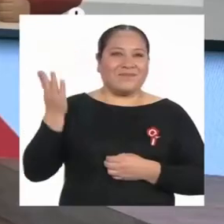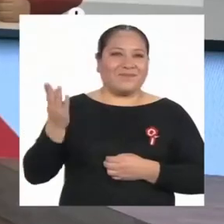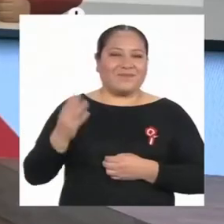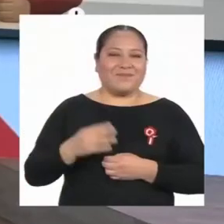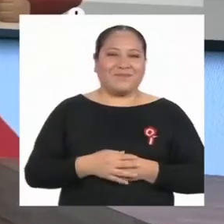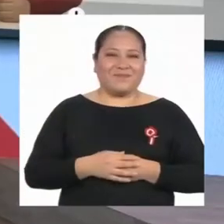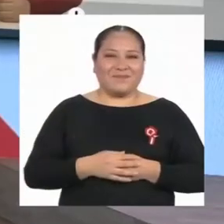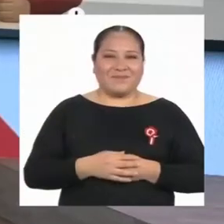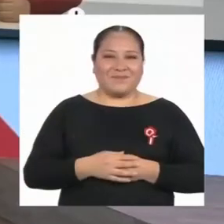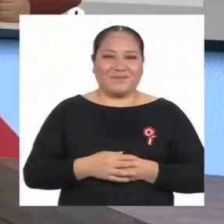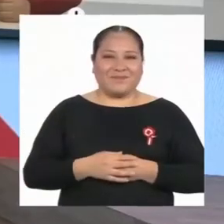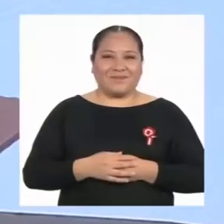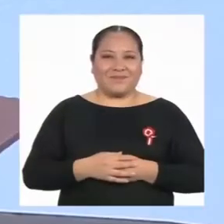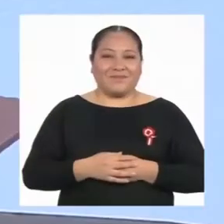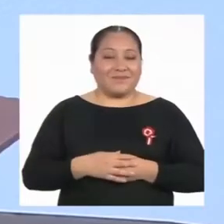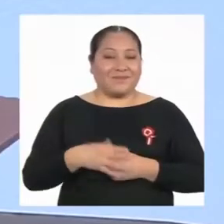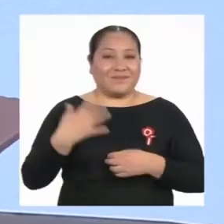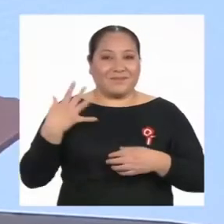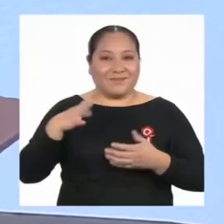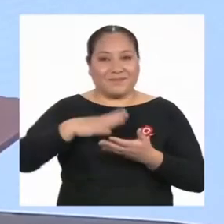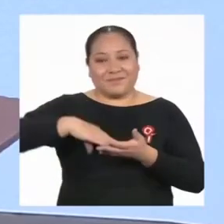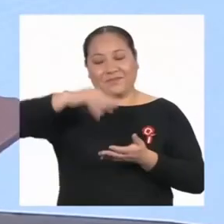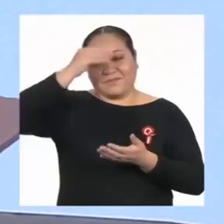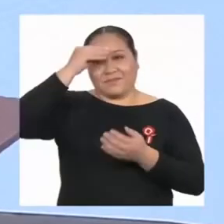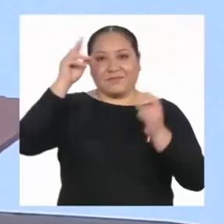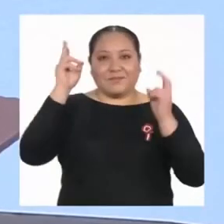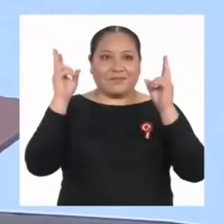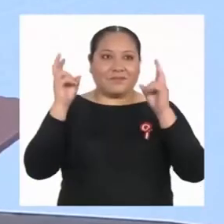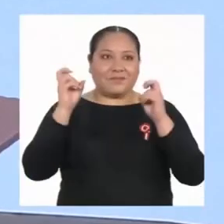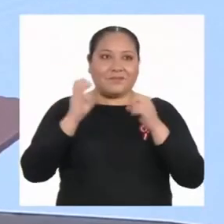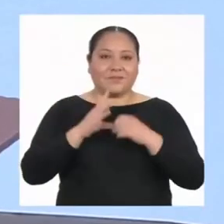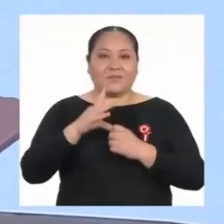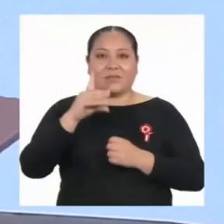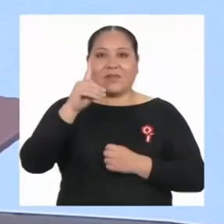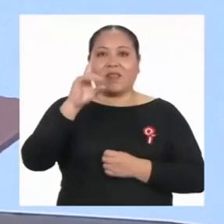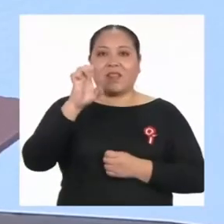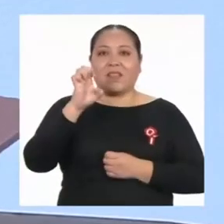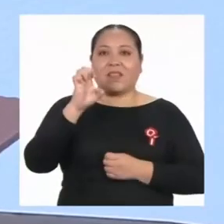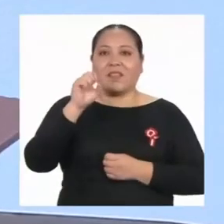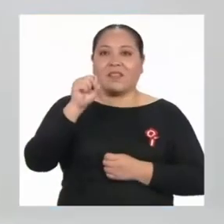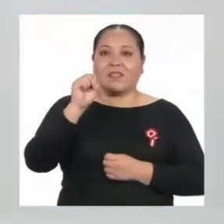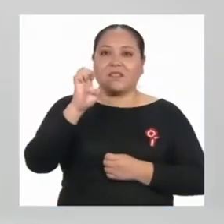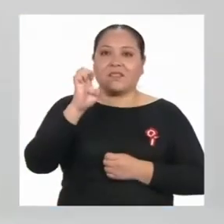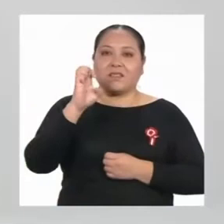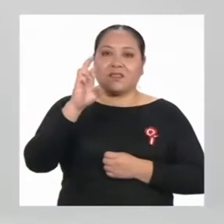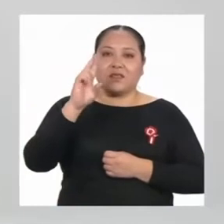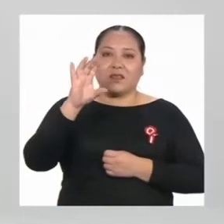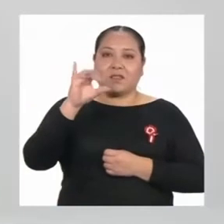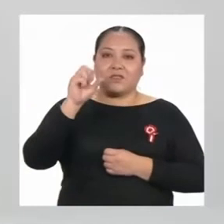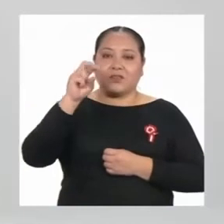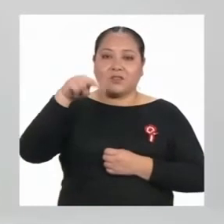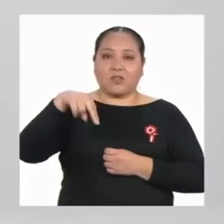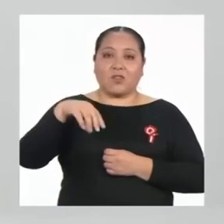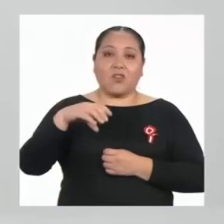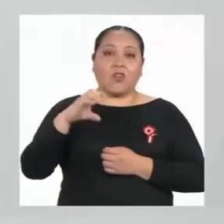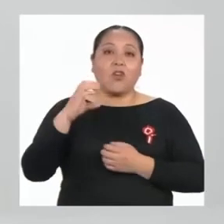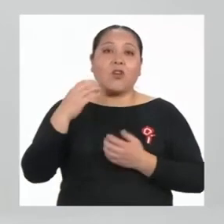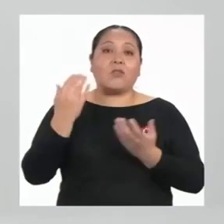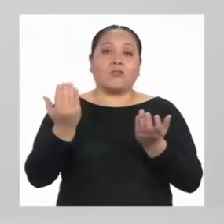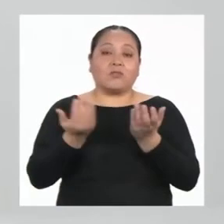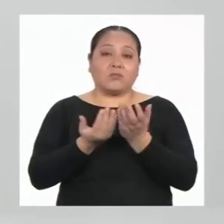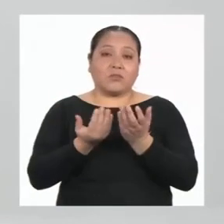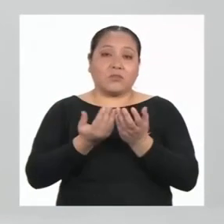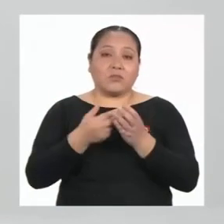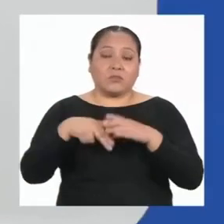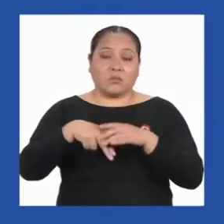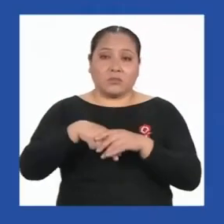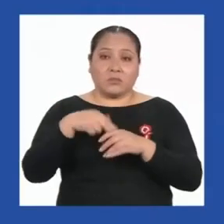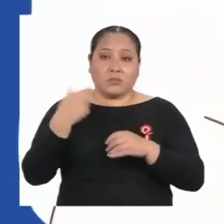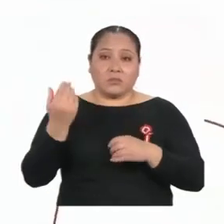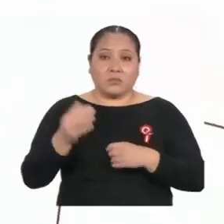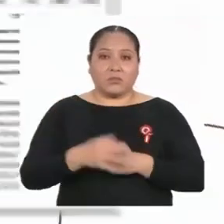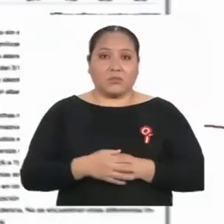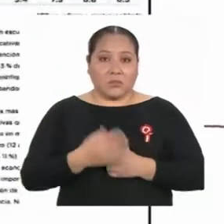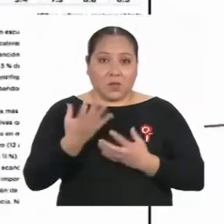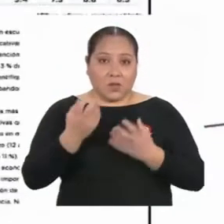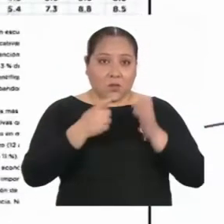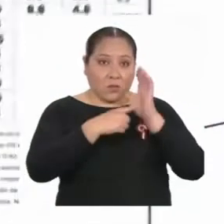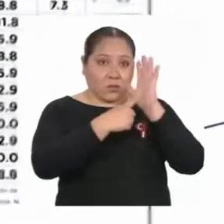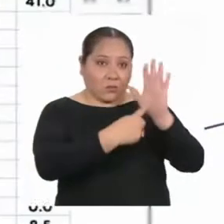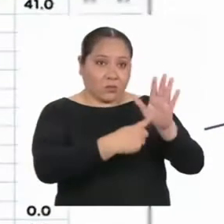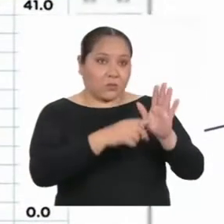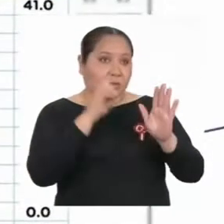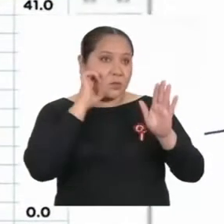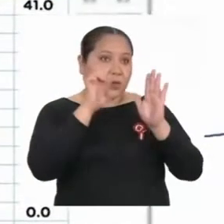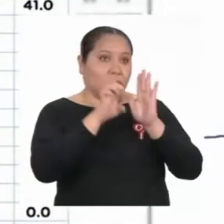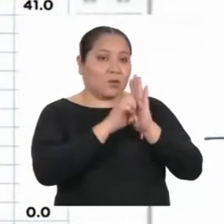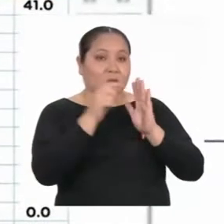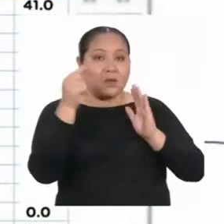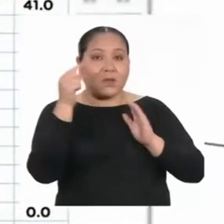Justo estamos aprendiendo sobre el tema de deserción escolar. Sí, justo quería mostrarte un ejemplo. En esta